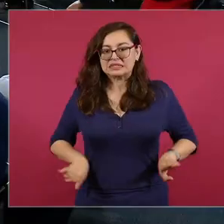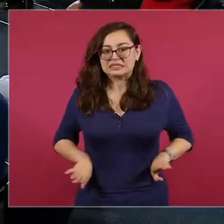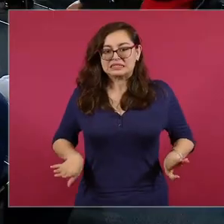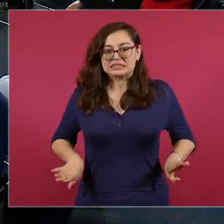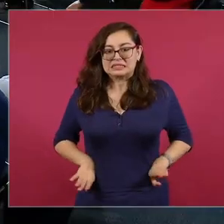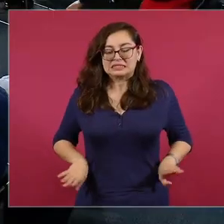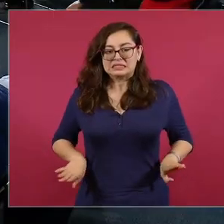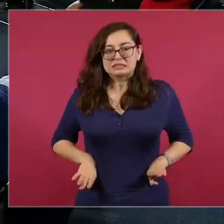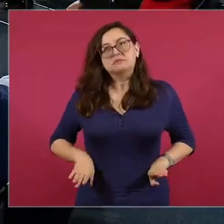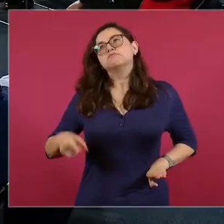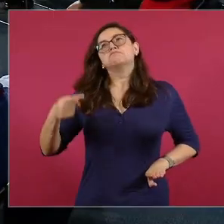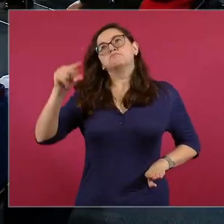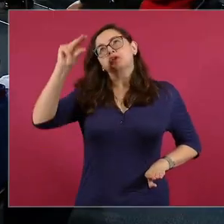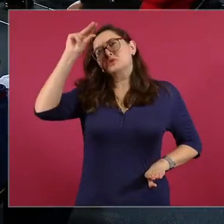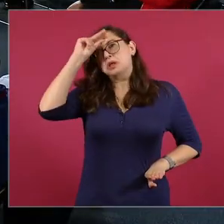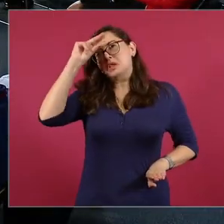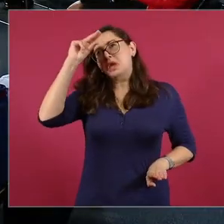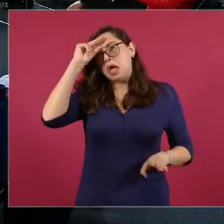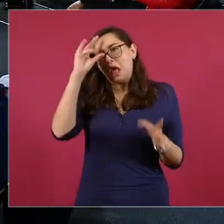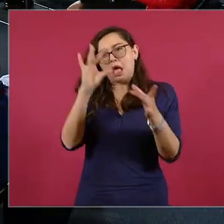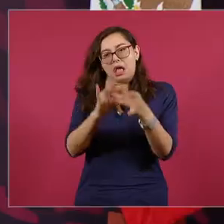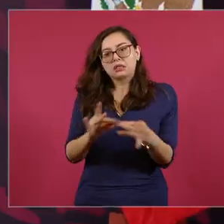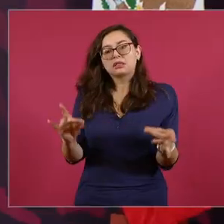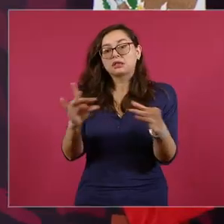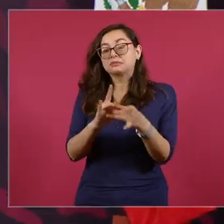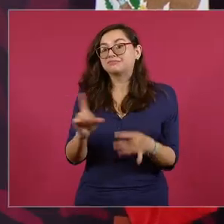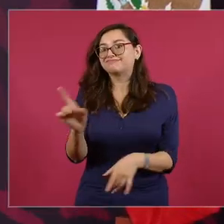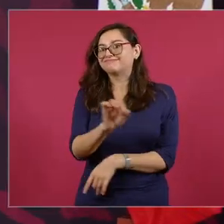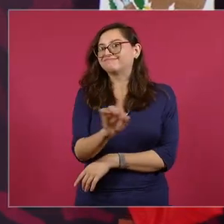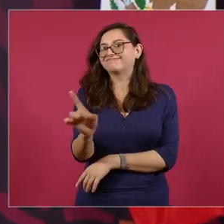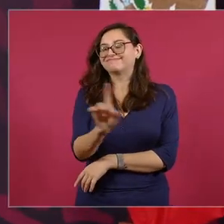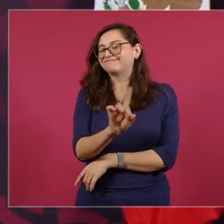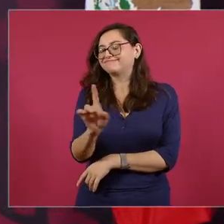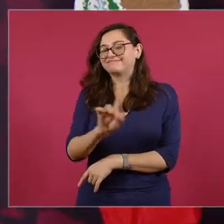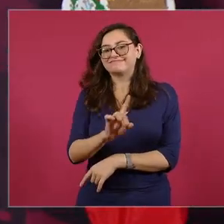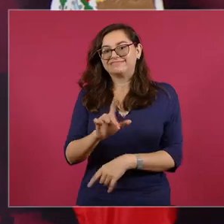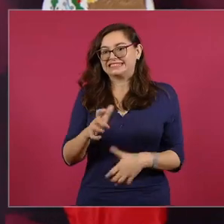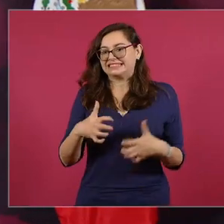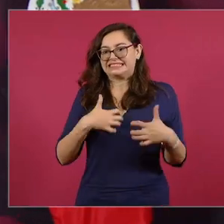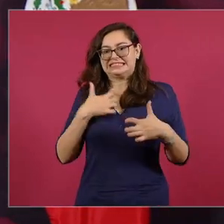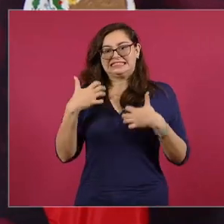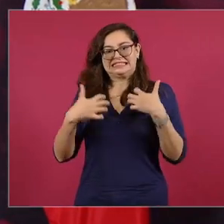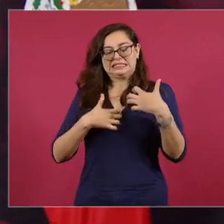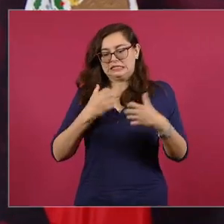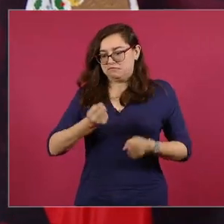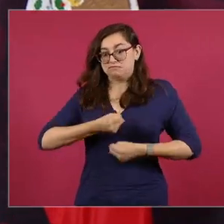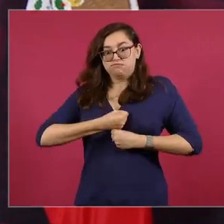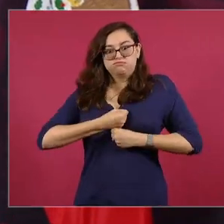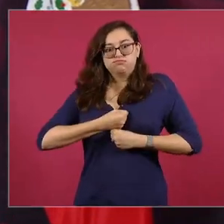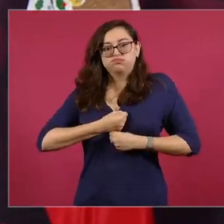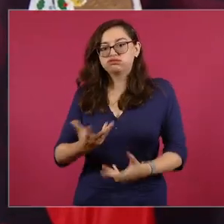con con franqueza con autenticidad